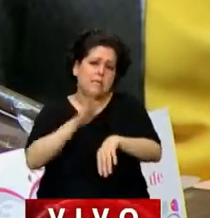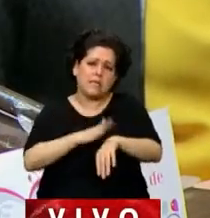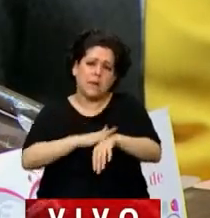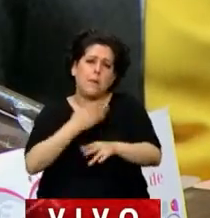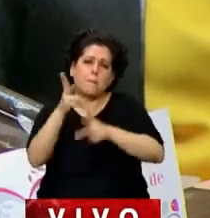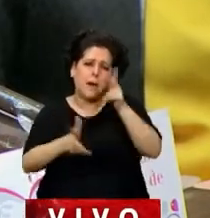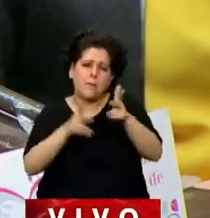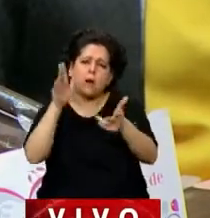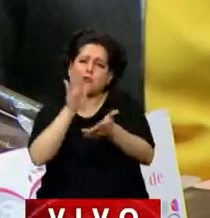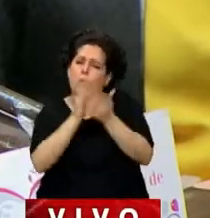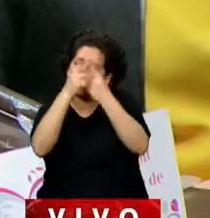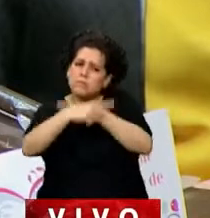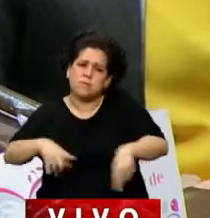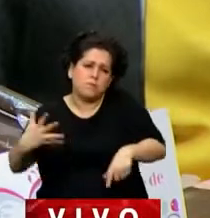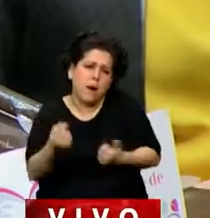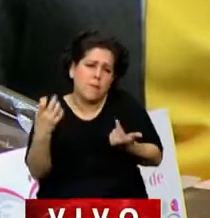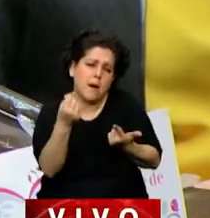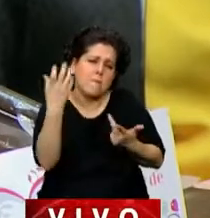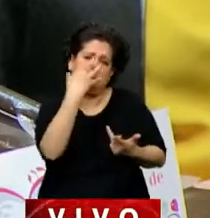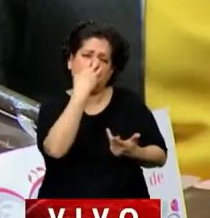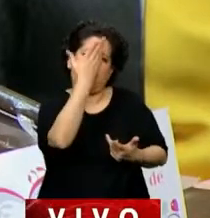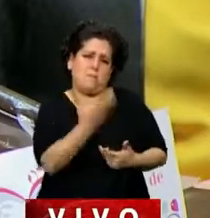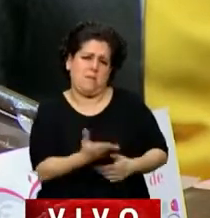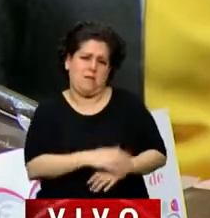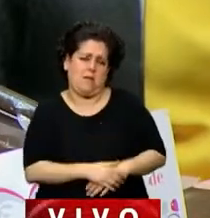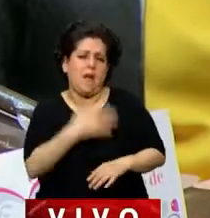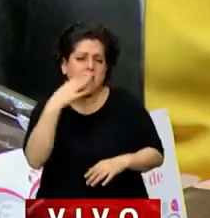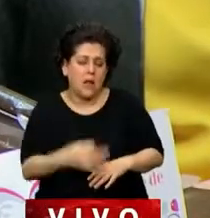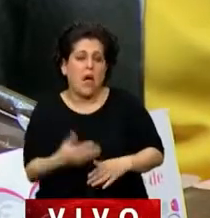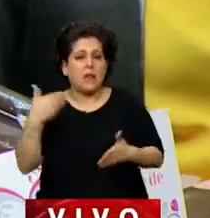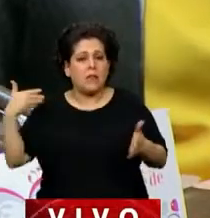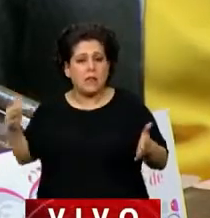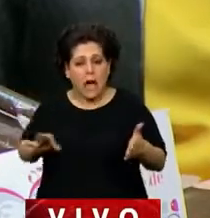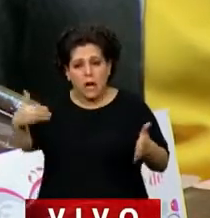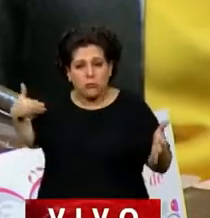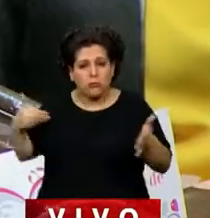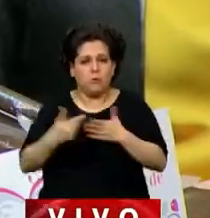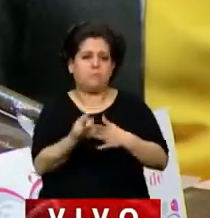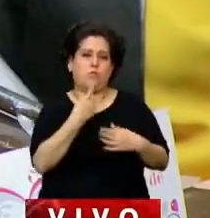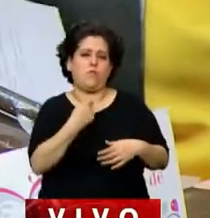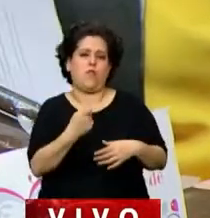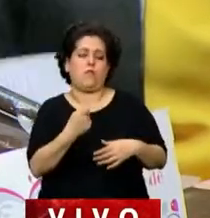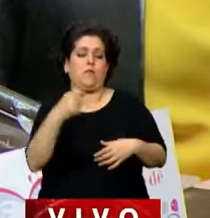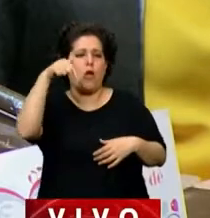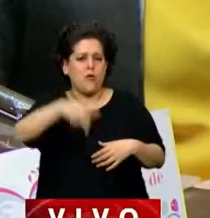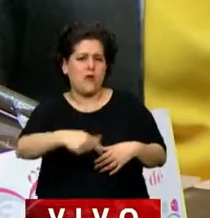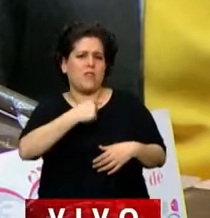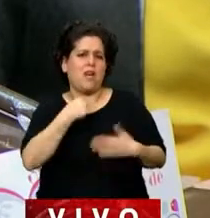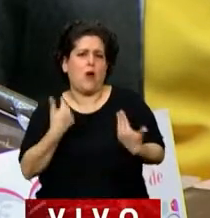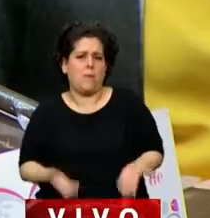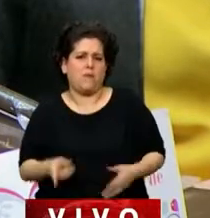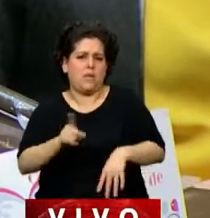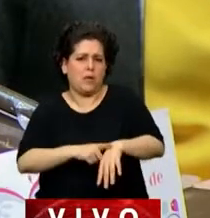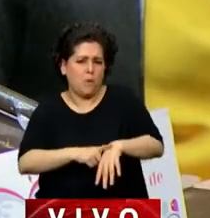de la obra monumental que hizo Sarmiento y con el tiempo nos pudimos dar cuenta. Yo también quiero aprovechar en esta